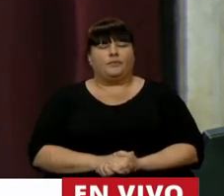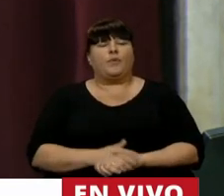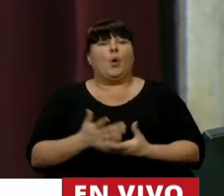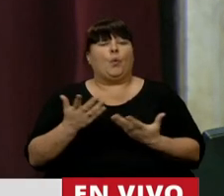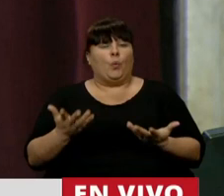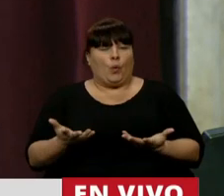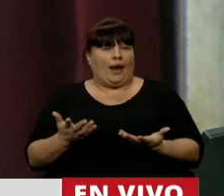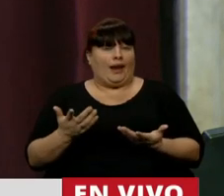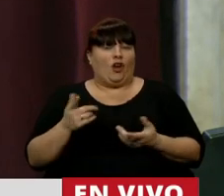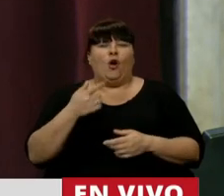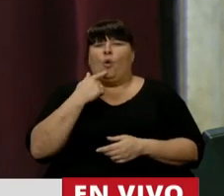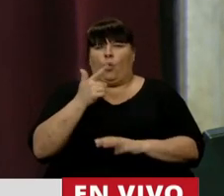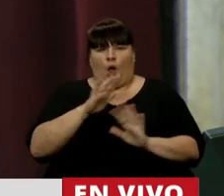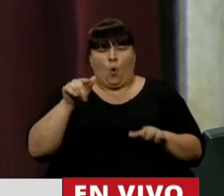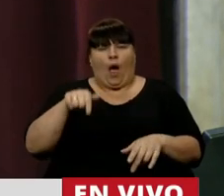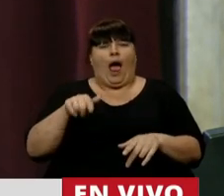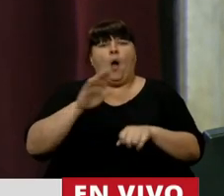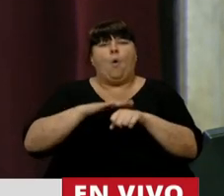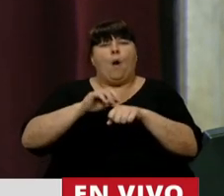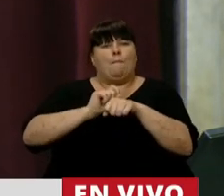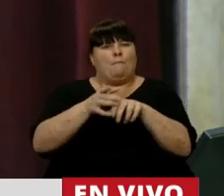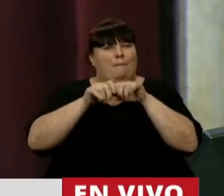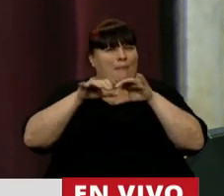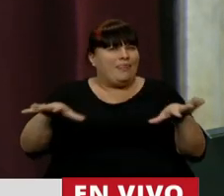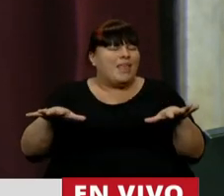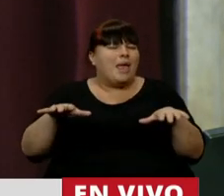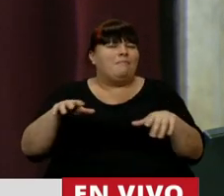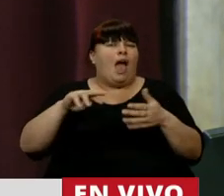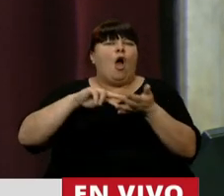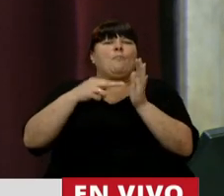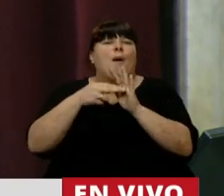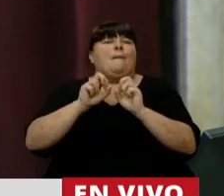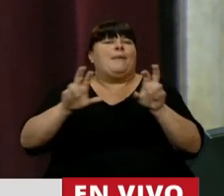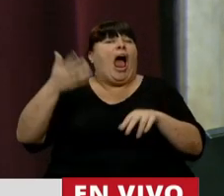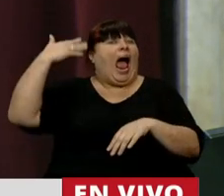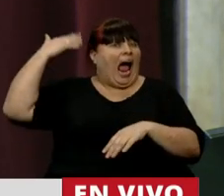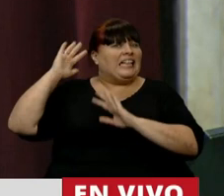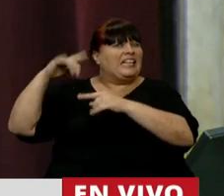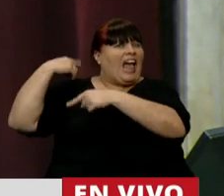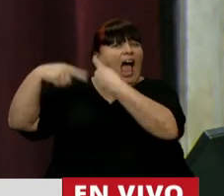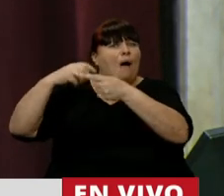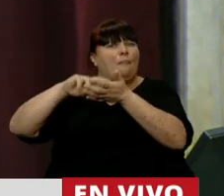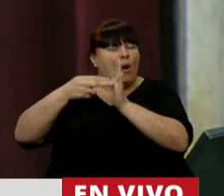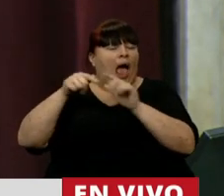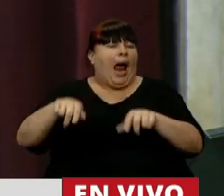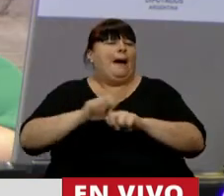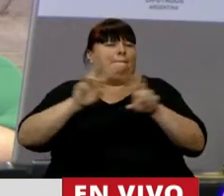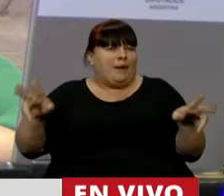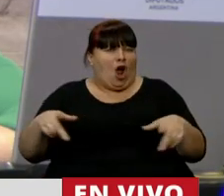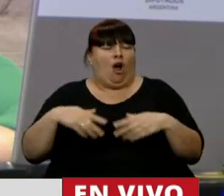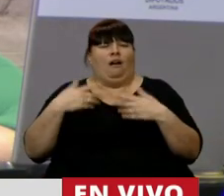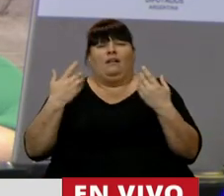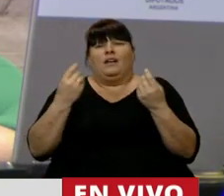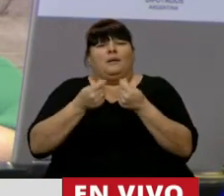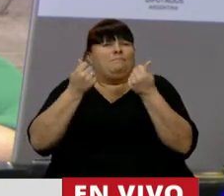Bueno, es indiscutible que esta pandemia ha profundizado la crisis que ya heredamos, que ha provocado pérdidas